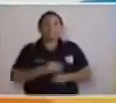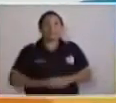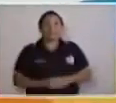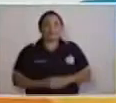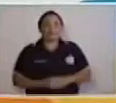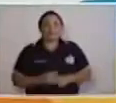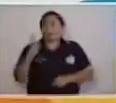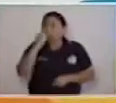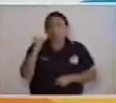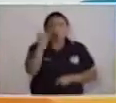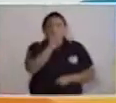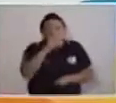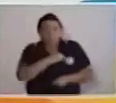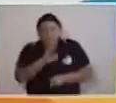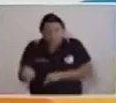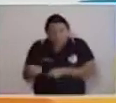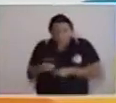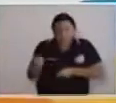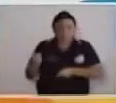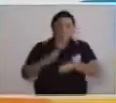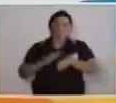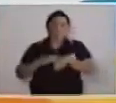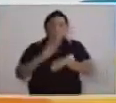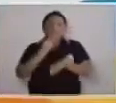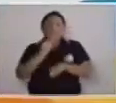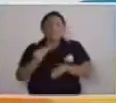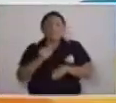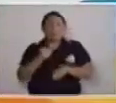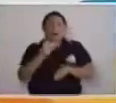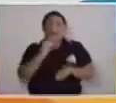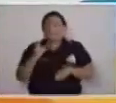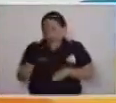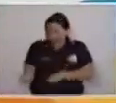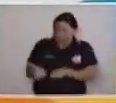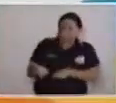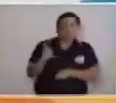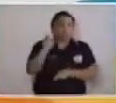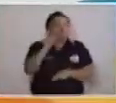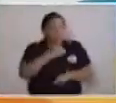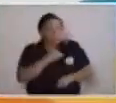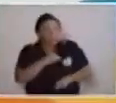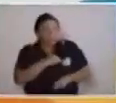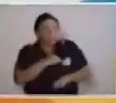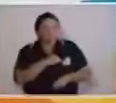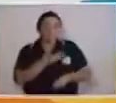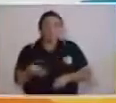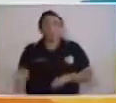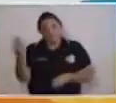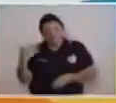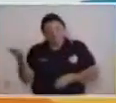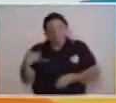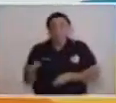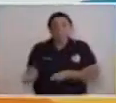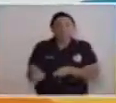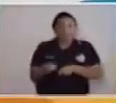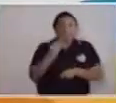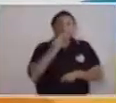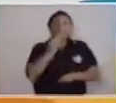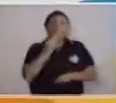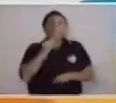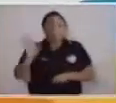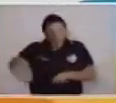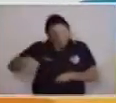Chiva. El lobo no quiere sacar a la Chiva. La Chiva no quiere salir de ahí. ¡Sal de ahí, Chiva